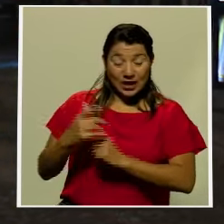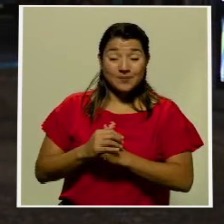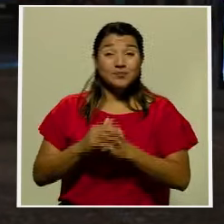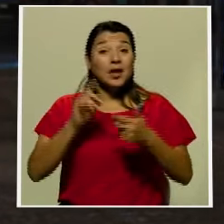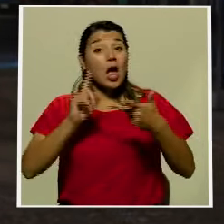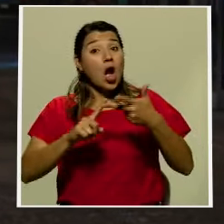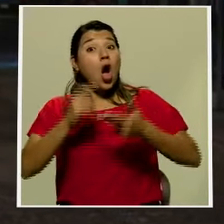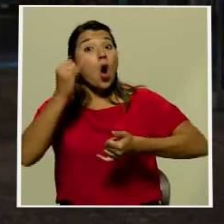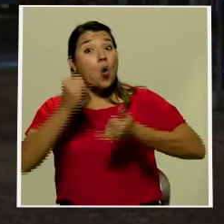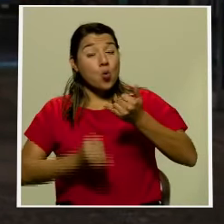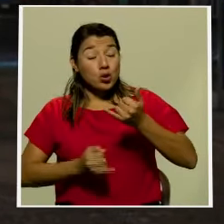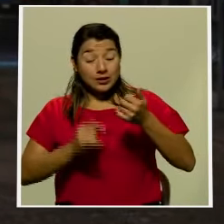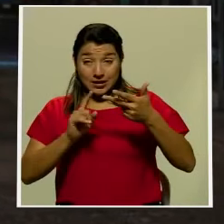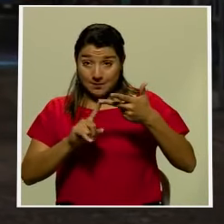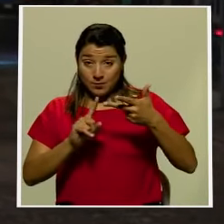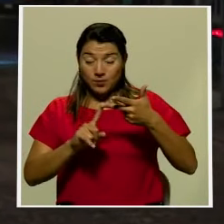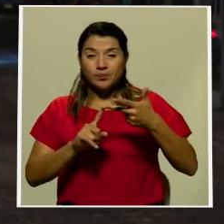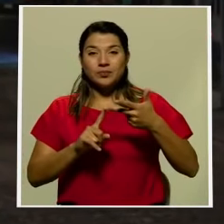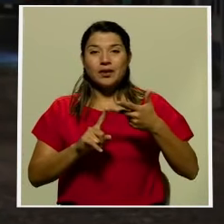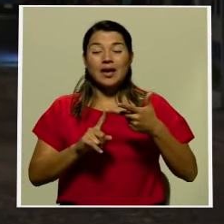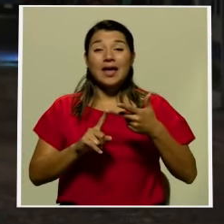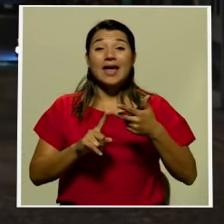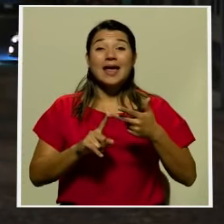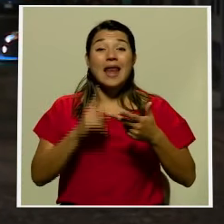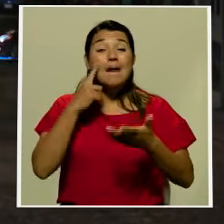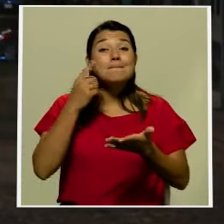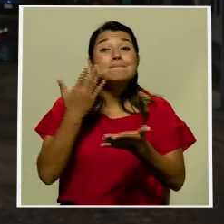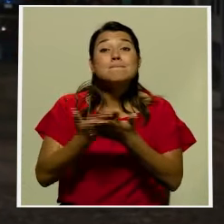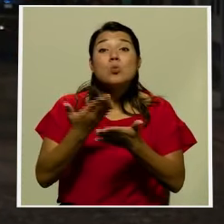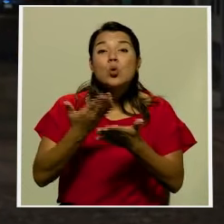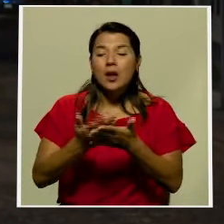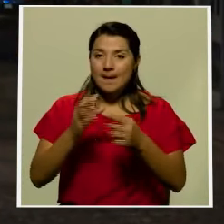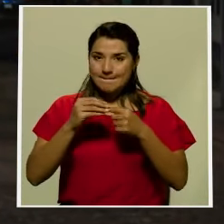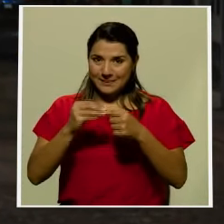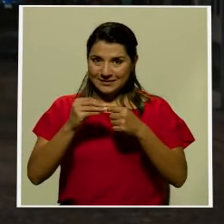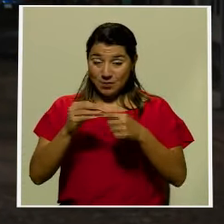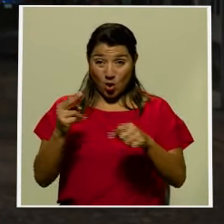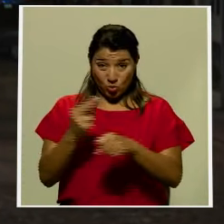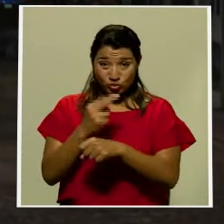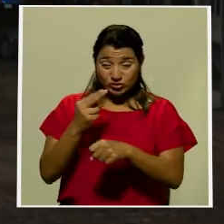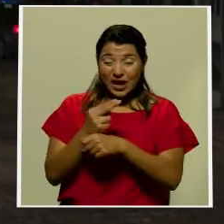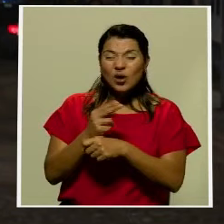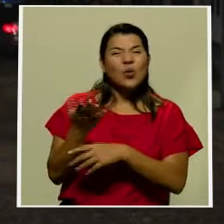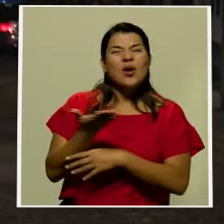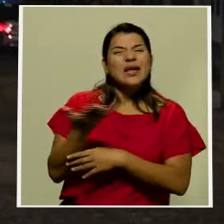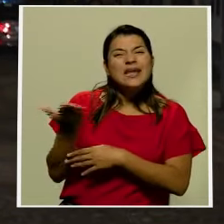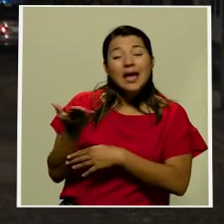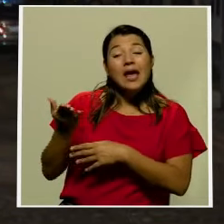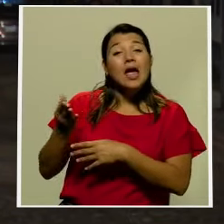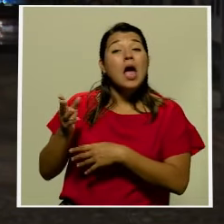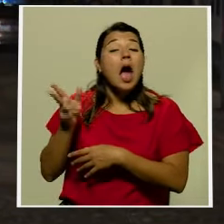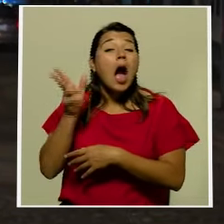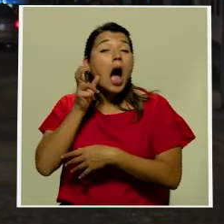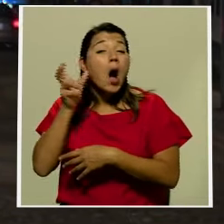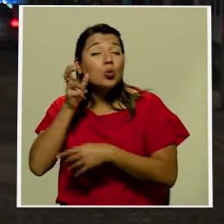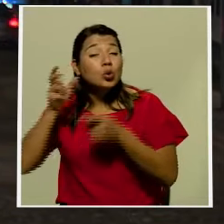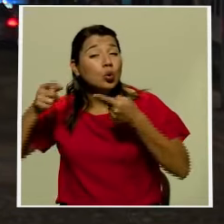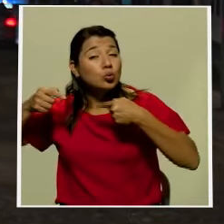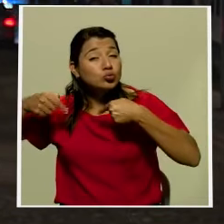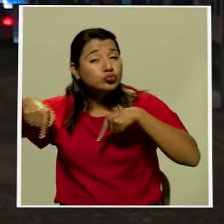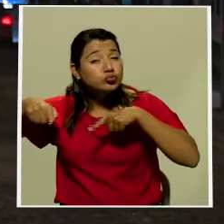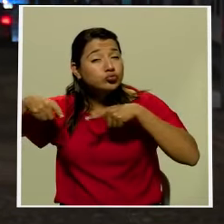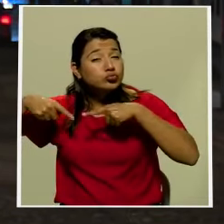da esta resolución es que la prueba principal que se estaba utilizando que era la grabación de un audio de una llamada